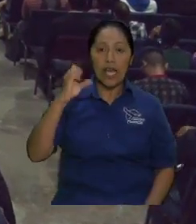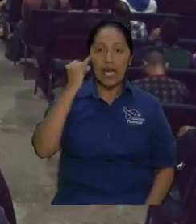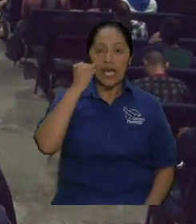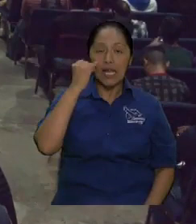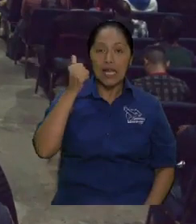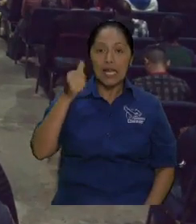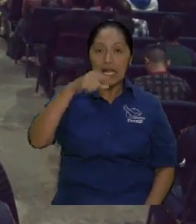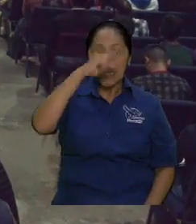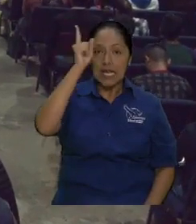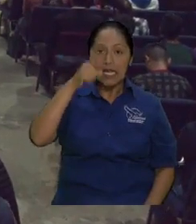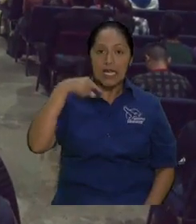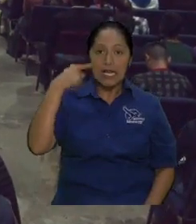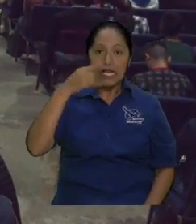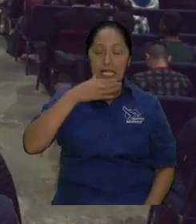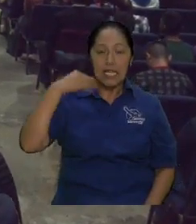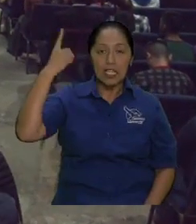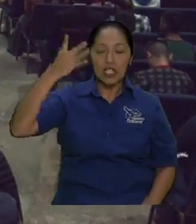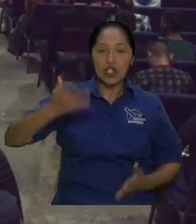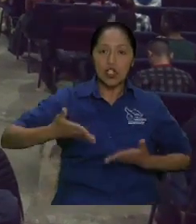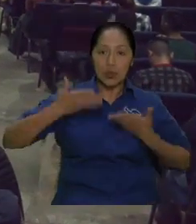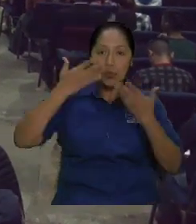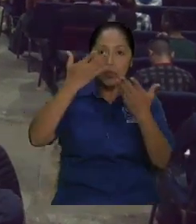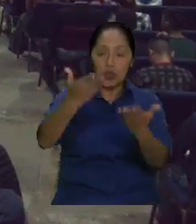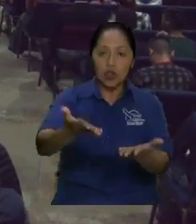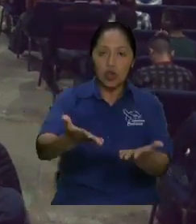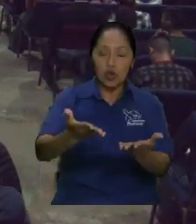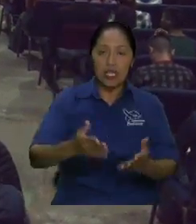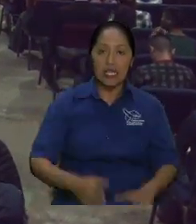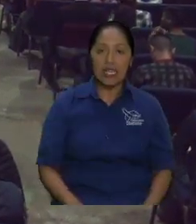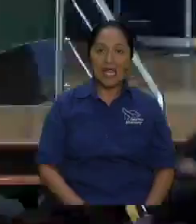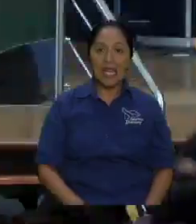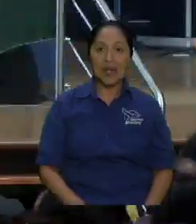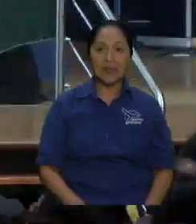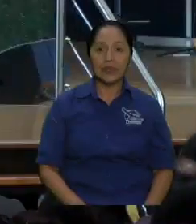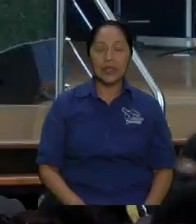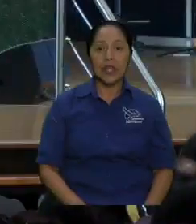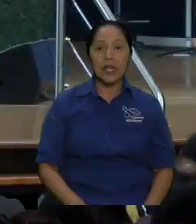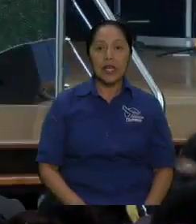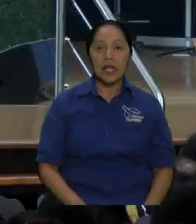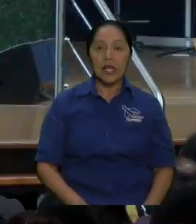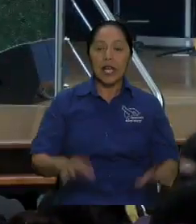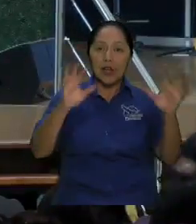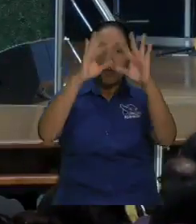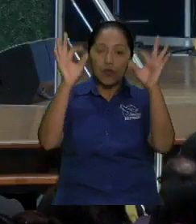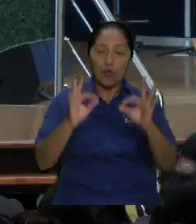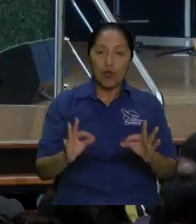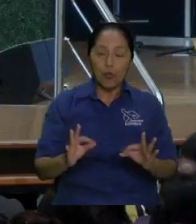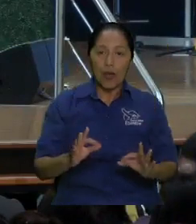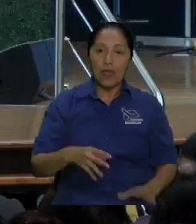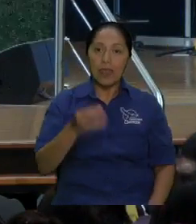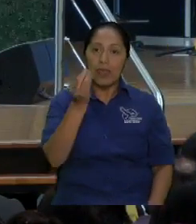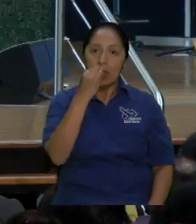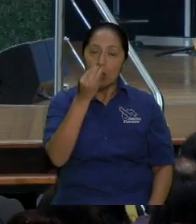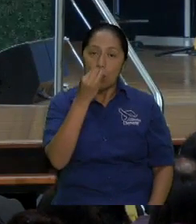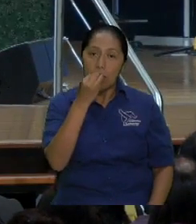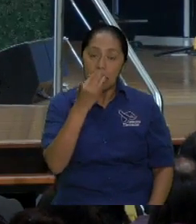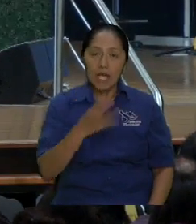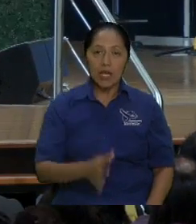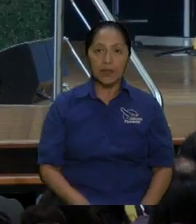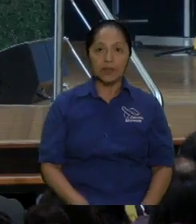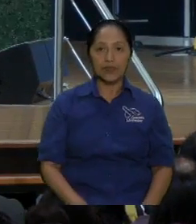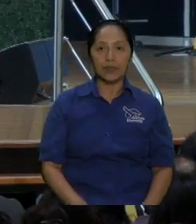de una harina milagrosa y un aceite milagroso que no se acaba, que no se agota y le cambian el proveedor ahora de cuervo a viuda.